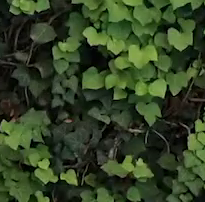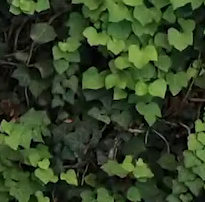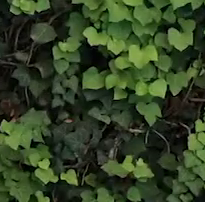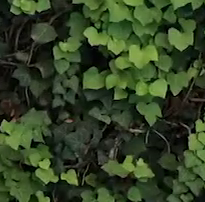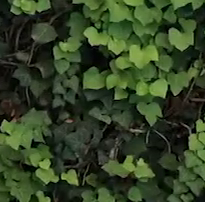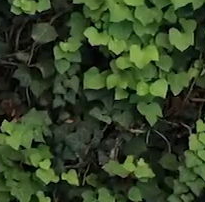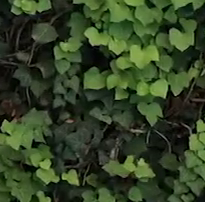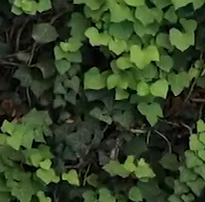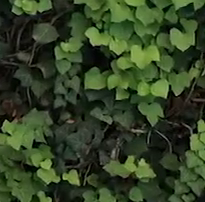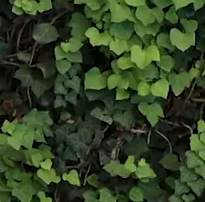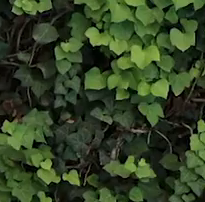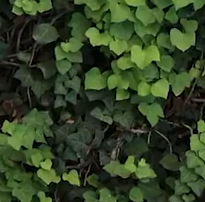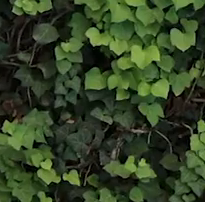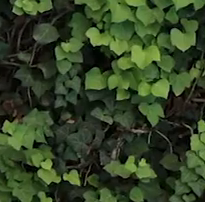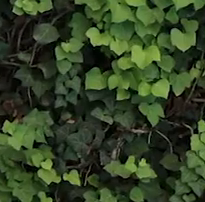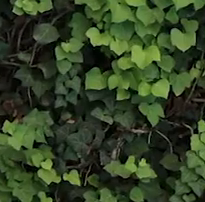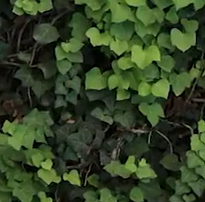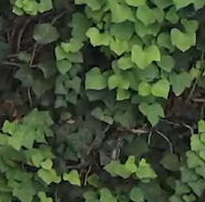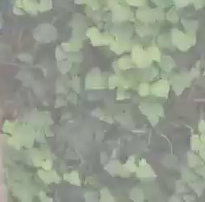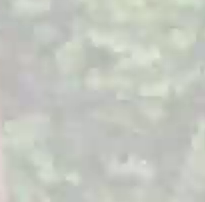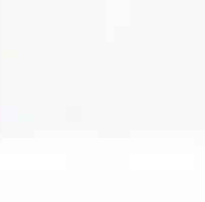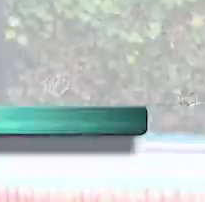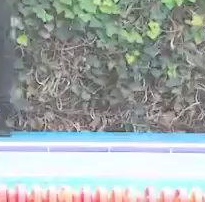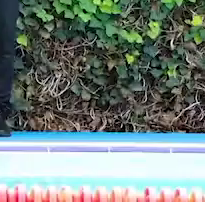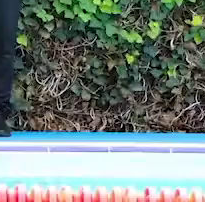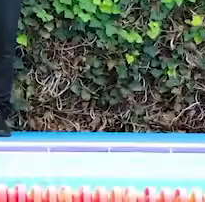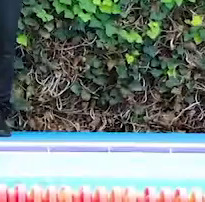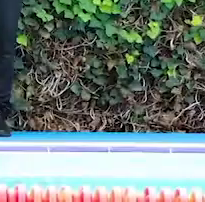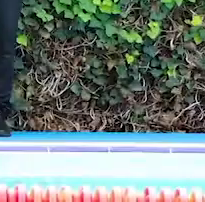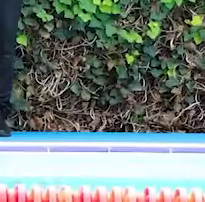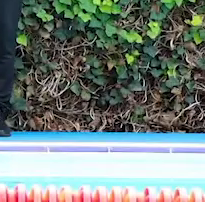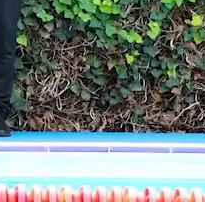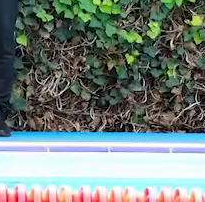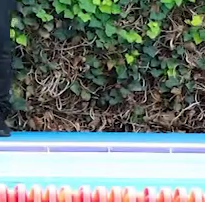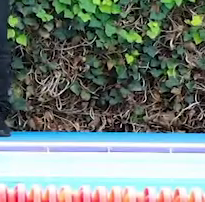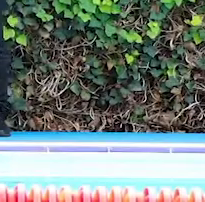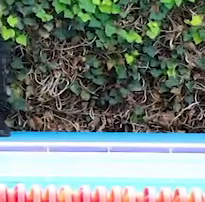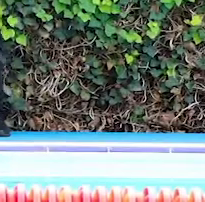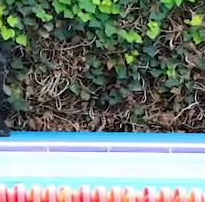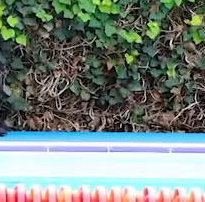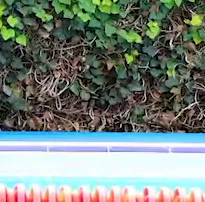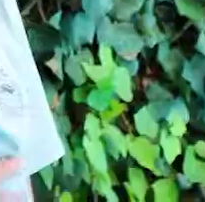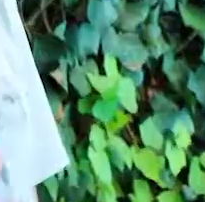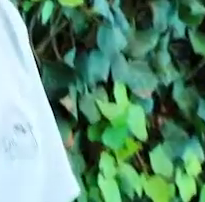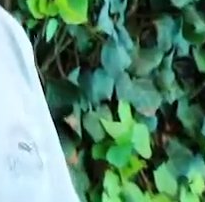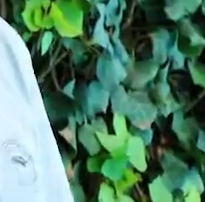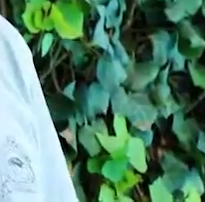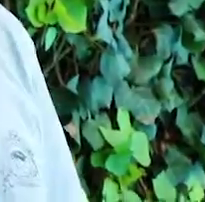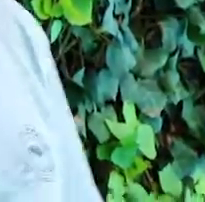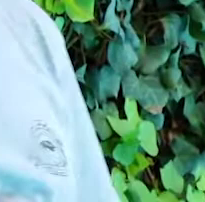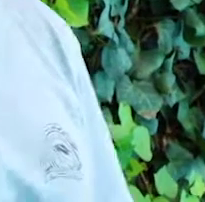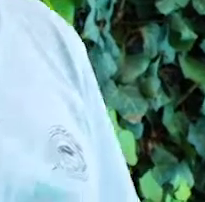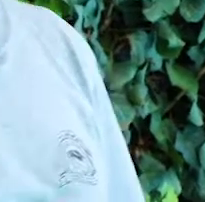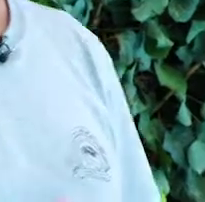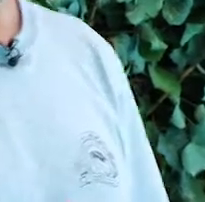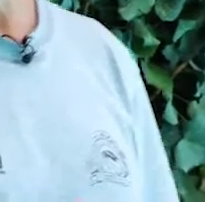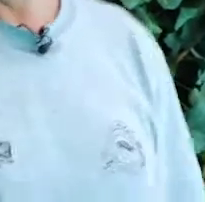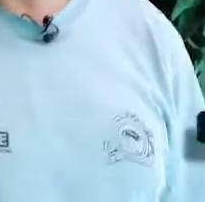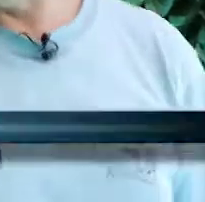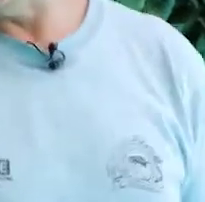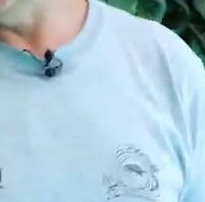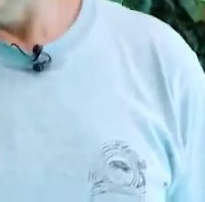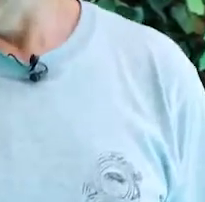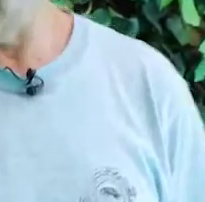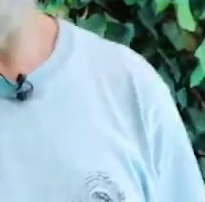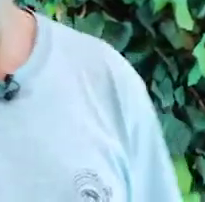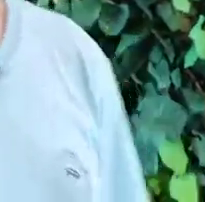Recuerda, entre clase y clase, activa tu cuerpo. En esta ocasión vamos a trabajar la parte del abdomen, el estómago. ¿Qué vamos